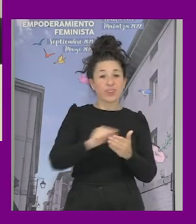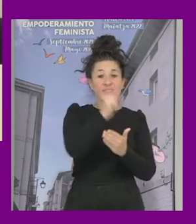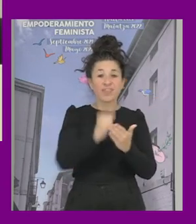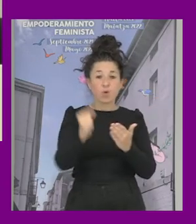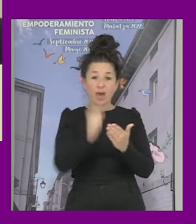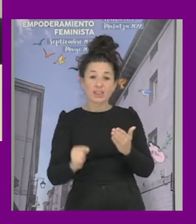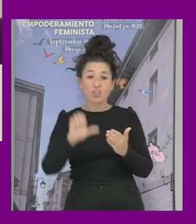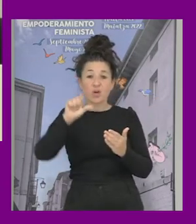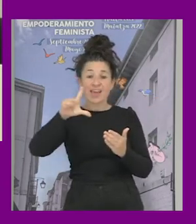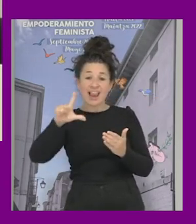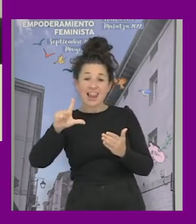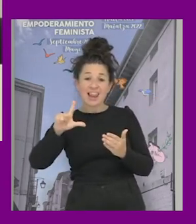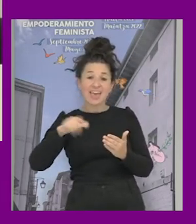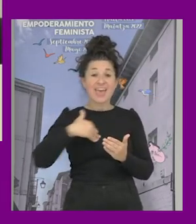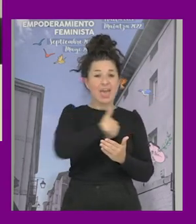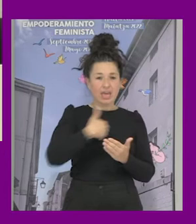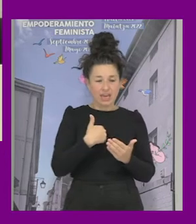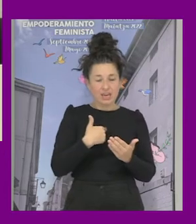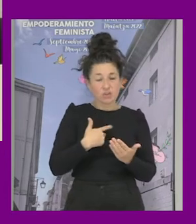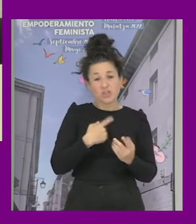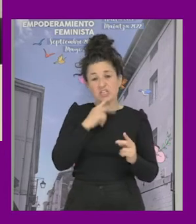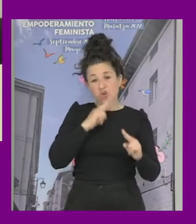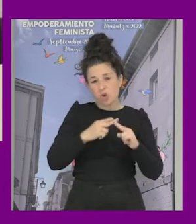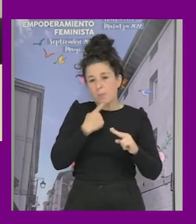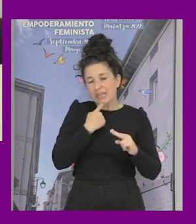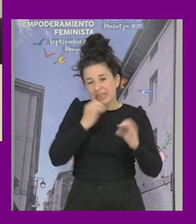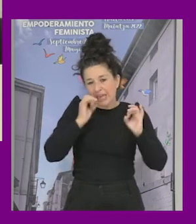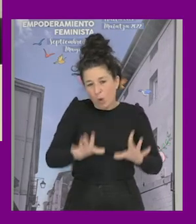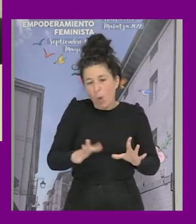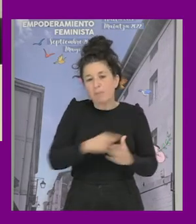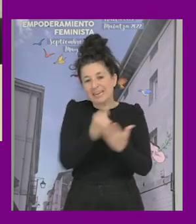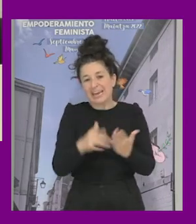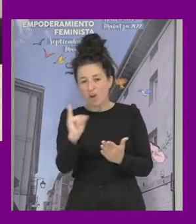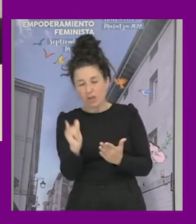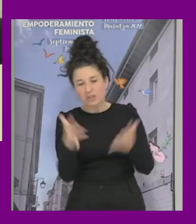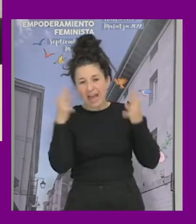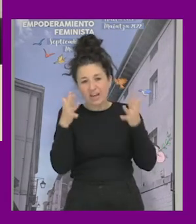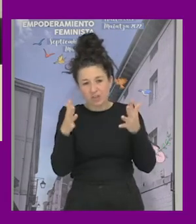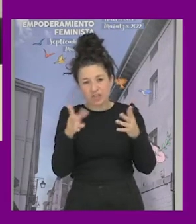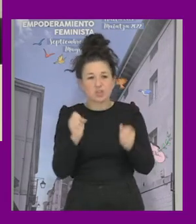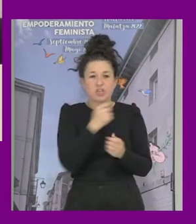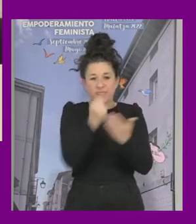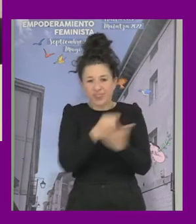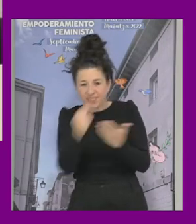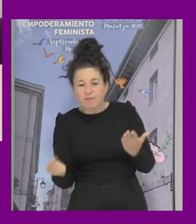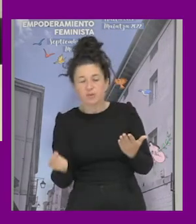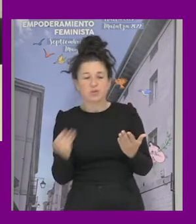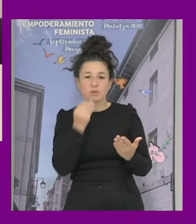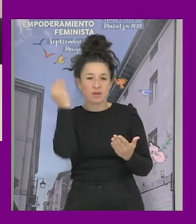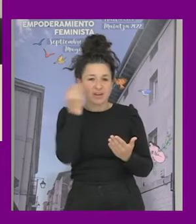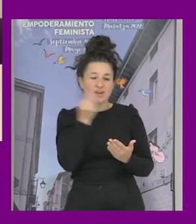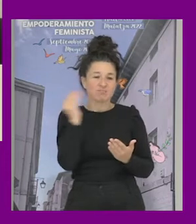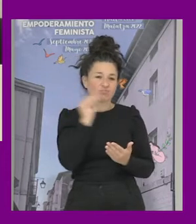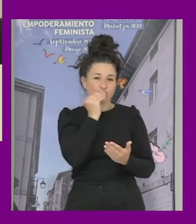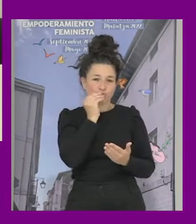como su nombre indica pues tiene dibujos o sea este sí que os lo aconsejo porque la cuestión de género y con dibujos creo que es ideal muchas